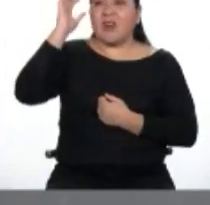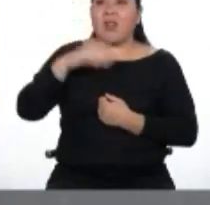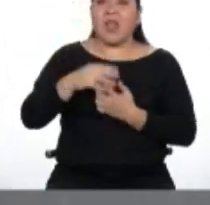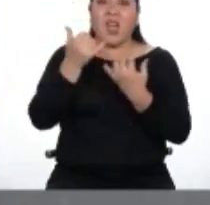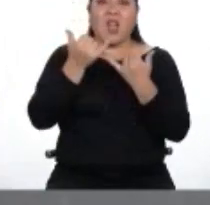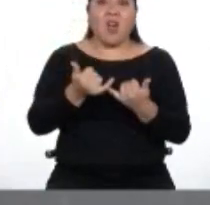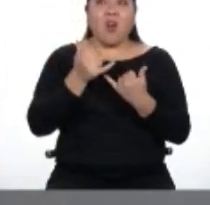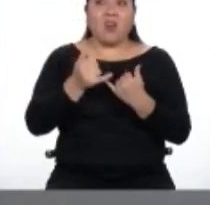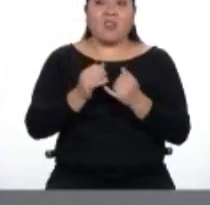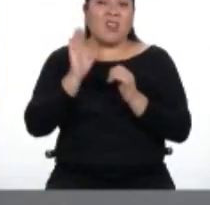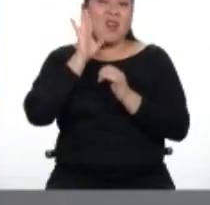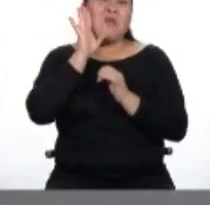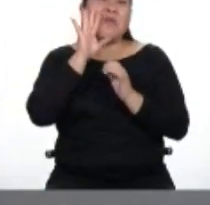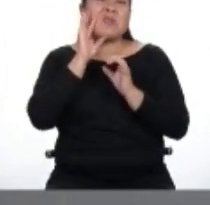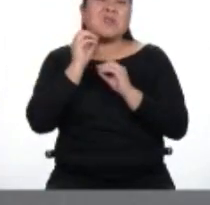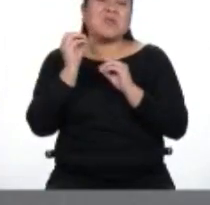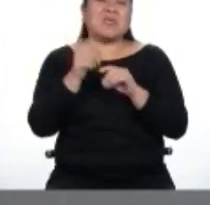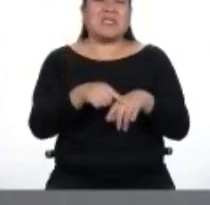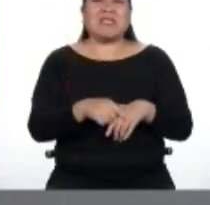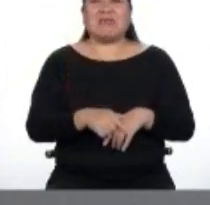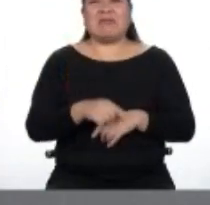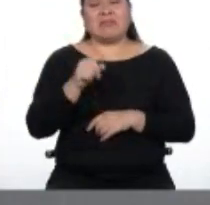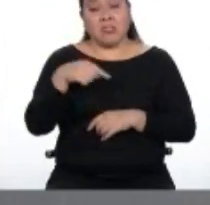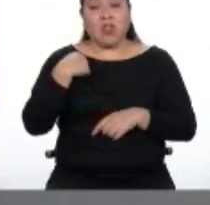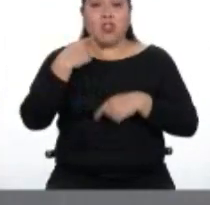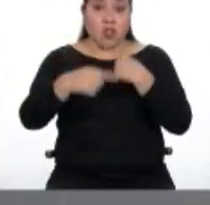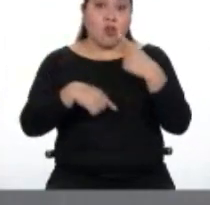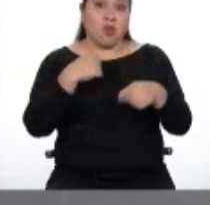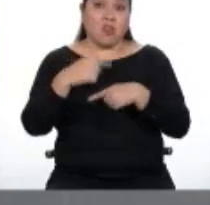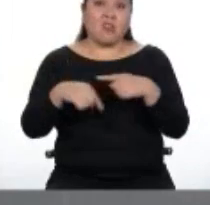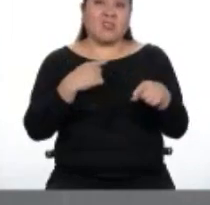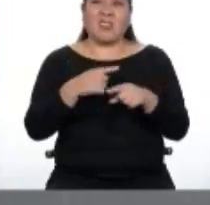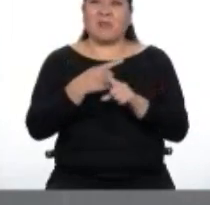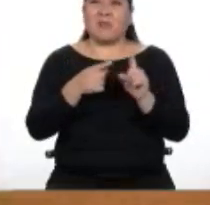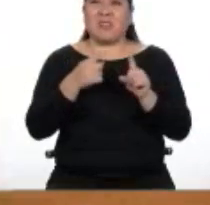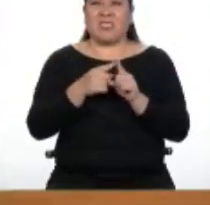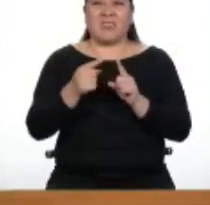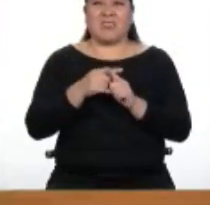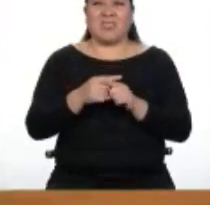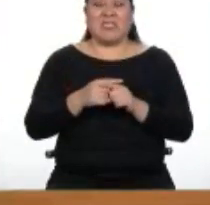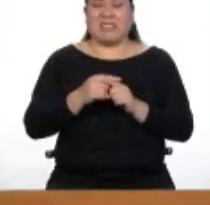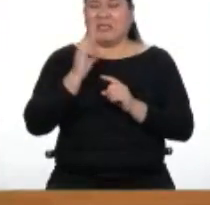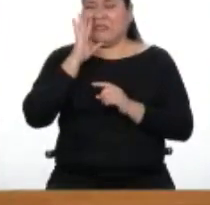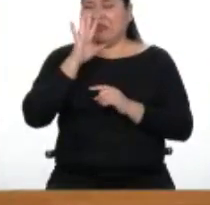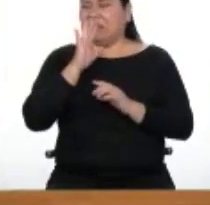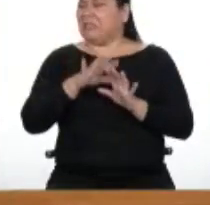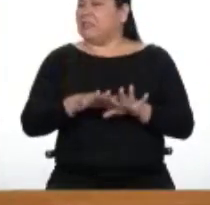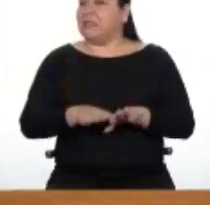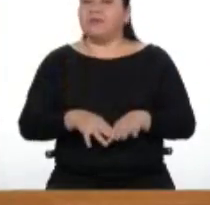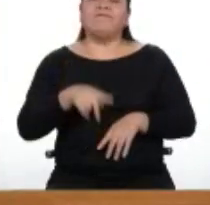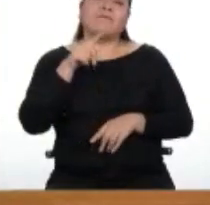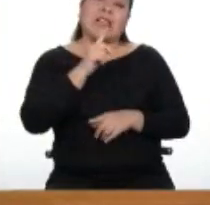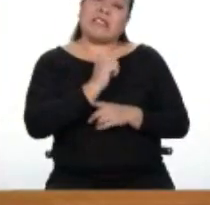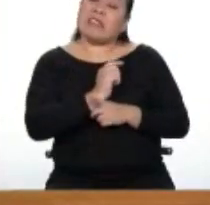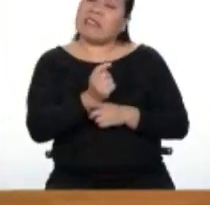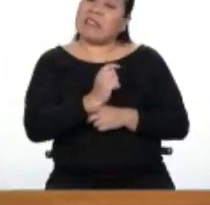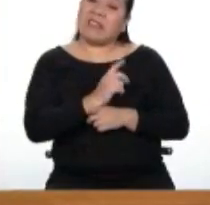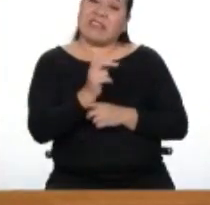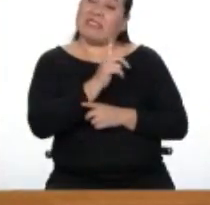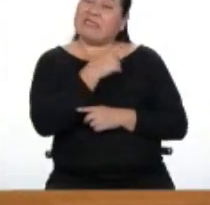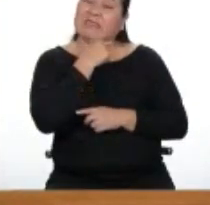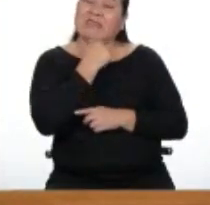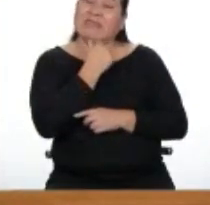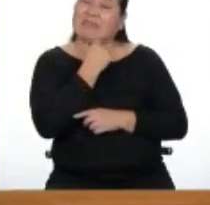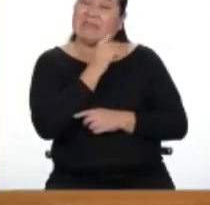hoy tengo que botar la basura. Es algo que hago todos los días, pero no puedo evitarlo. Es una tarea no tan agradable,